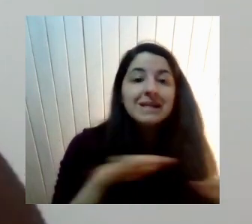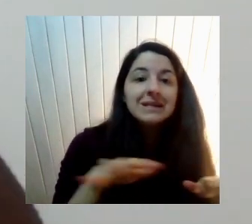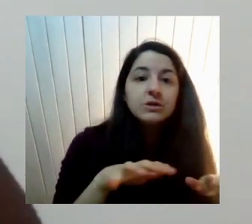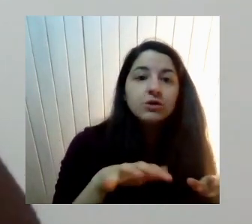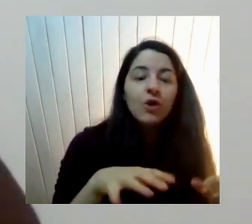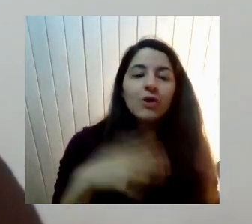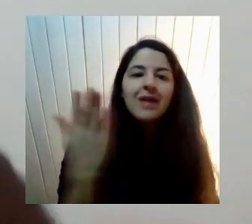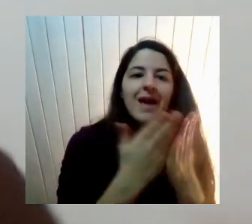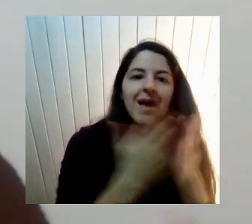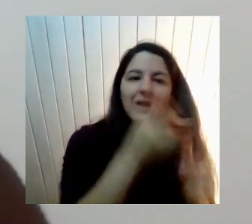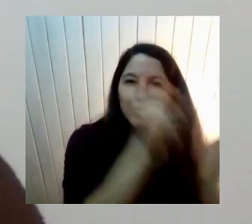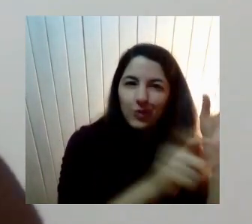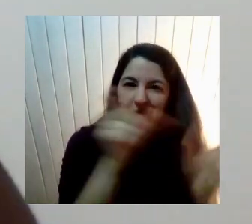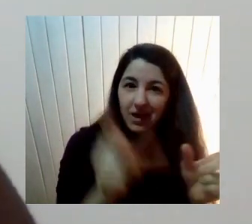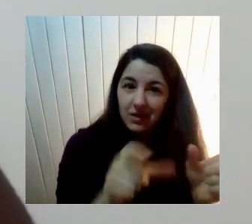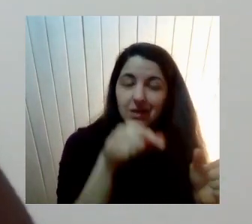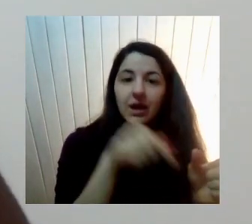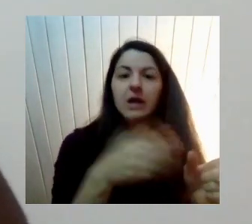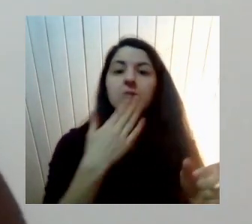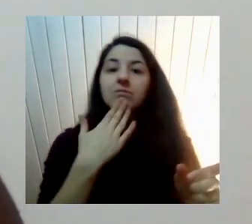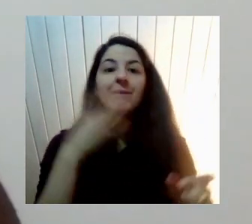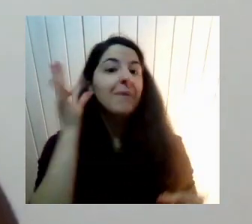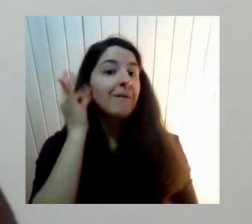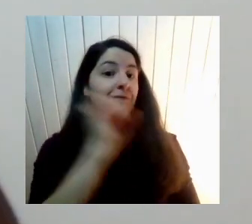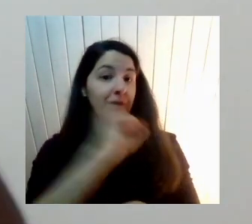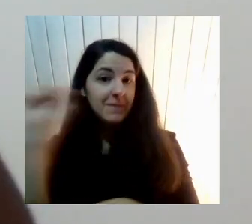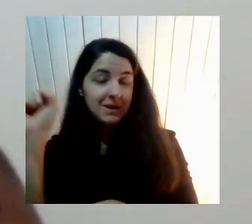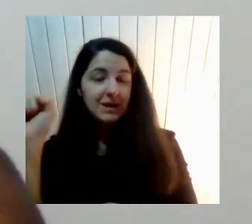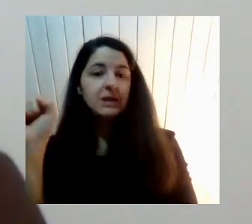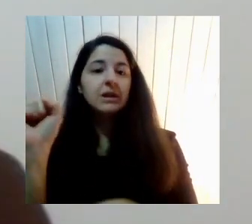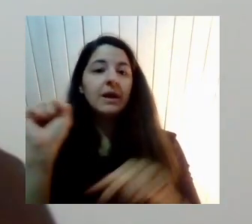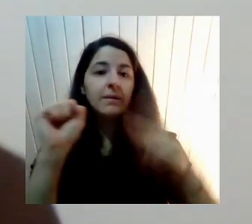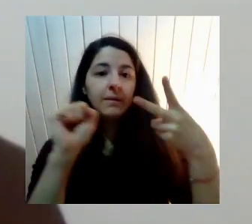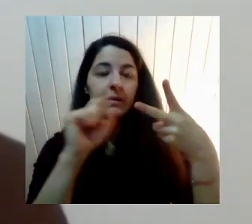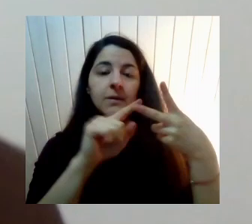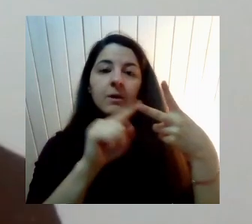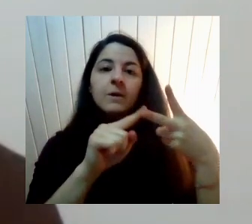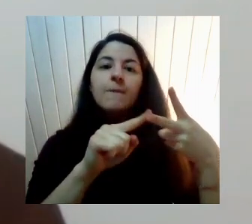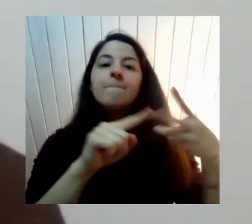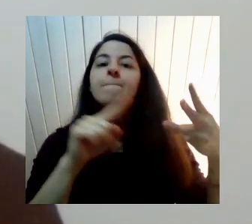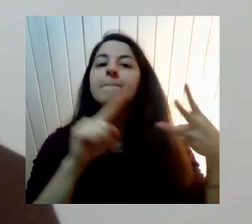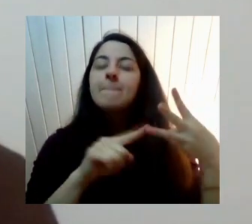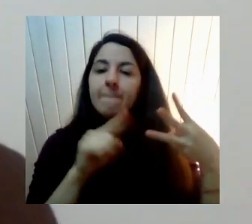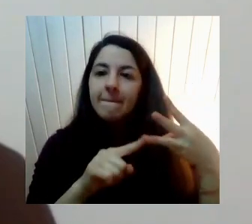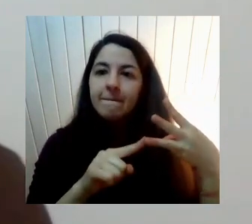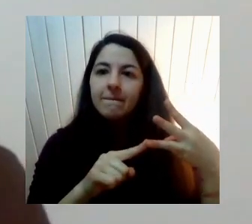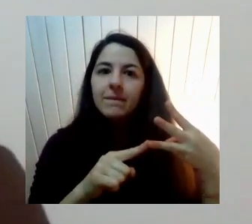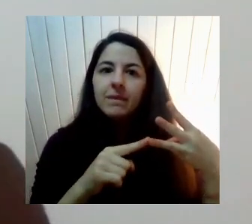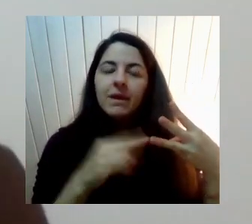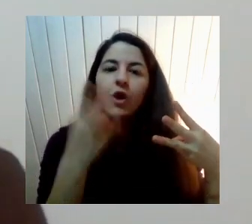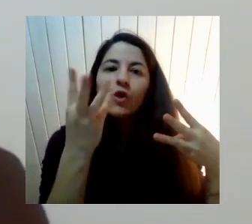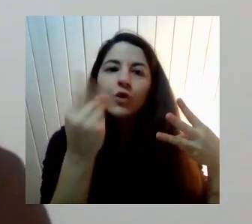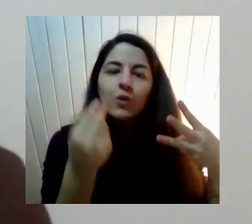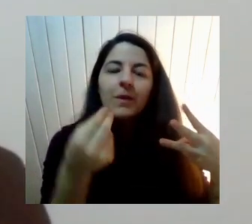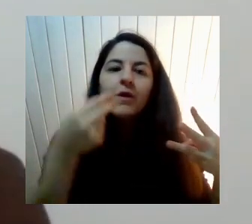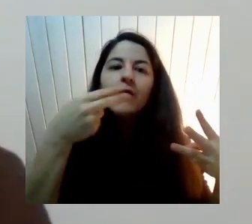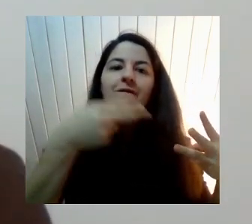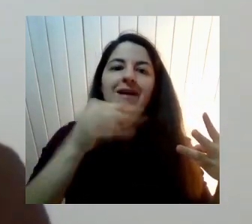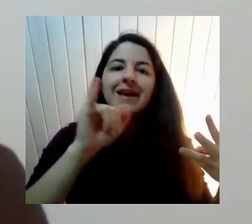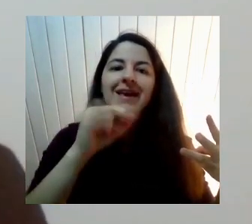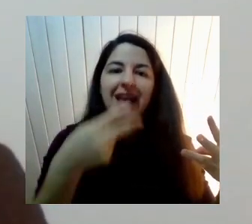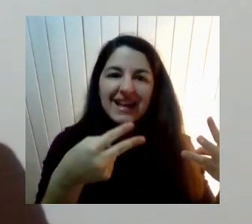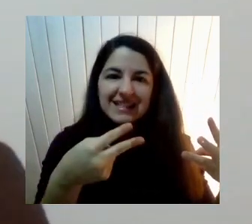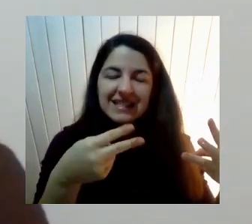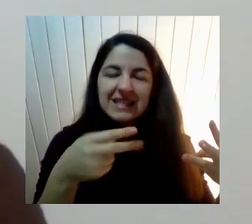movimiento feminista A propósito De ese momento Del 2018 Tenemos las cifras de VIH Tenemos el abuso sexual